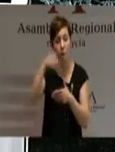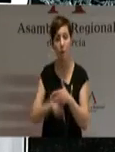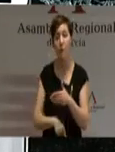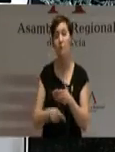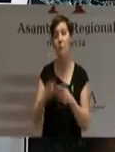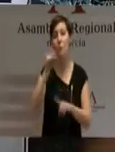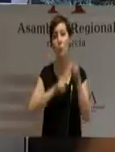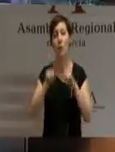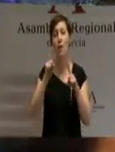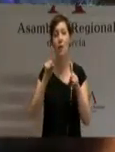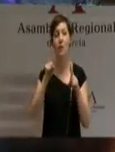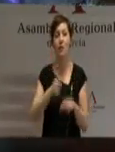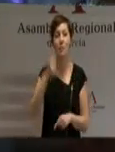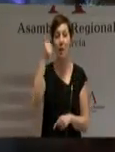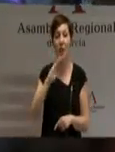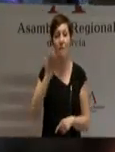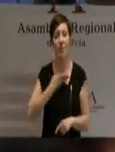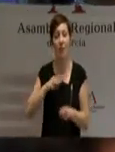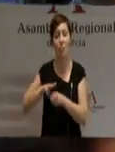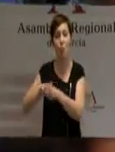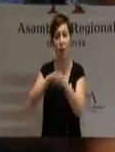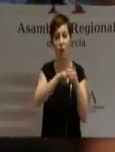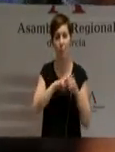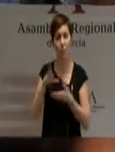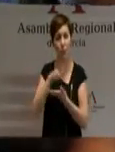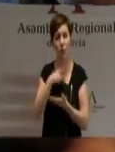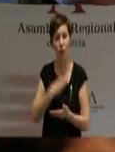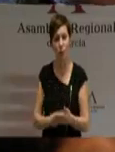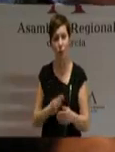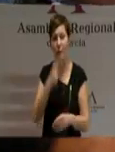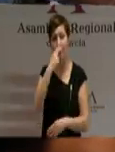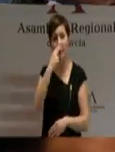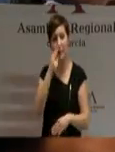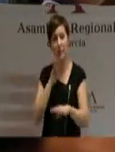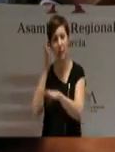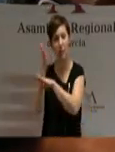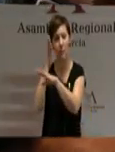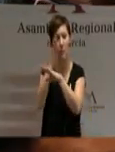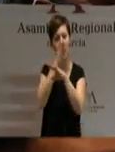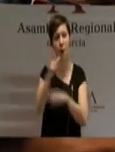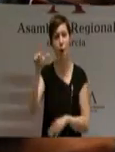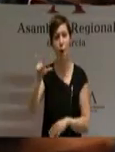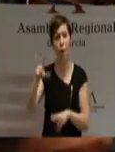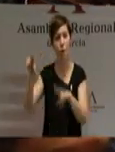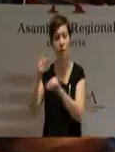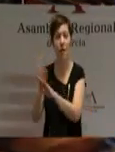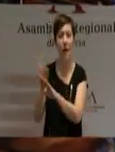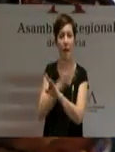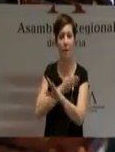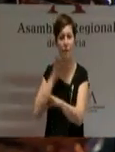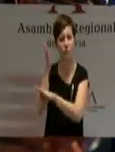problemas que afectan a nuestros municipios, visitaré personalmente, antes de que finalice el mes de julio, todos los ayuntamientos de la región,